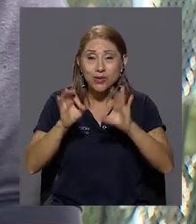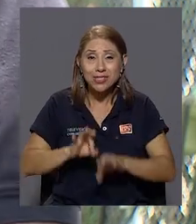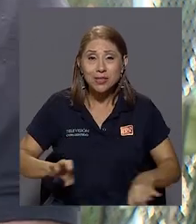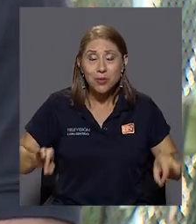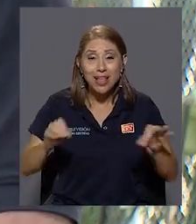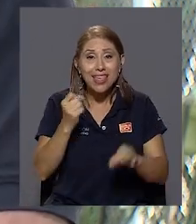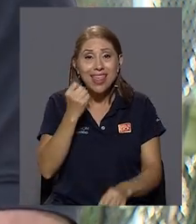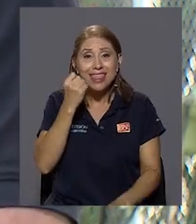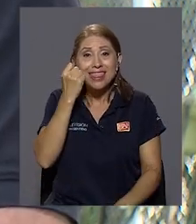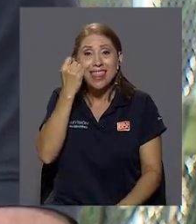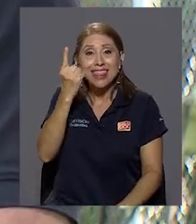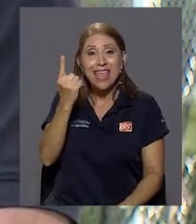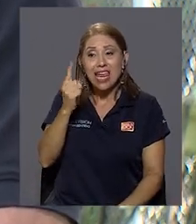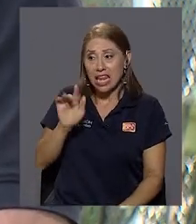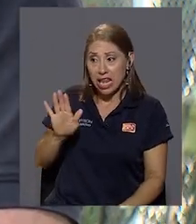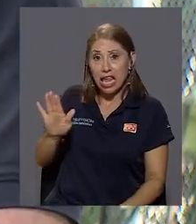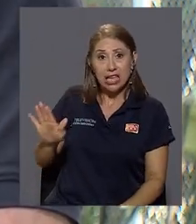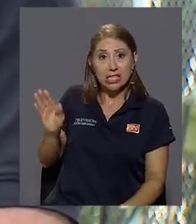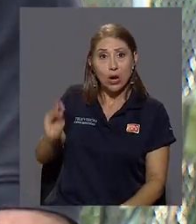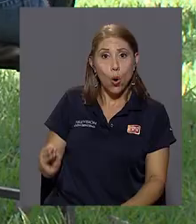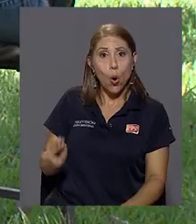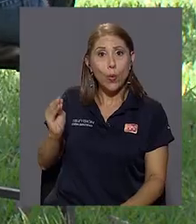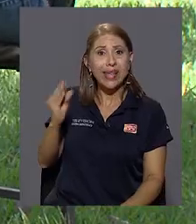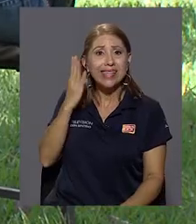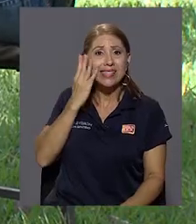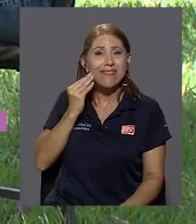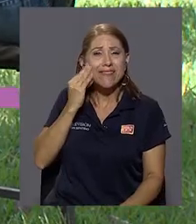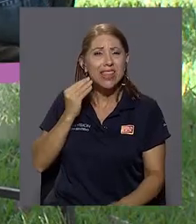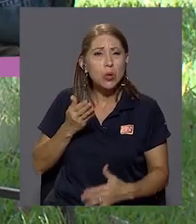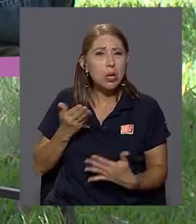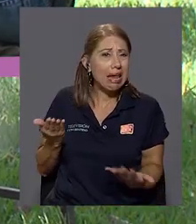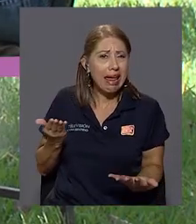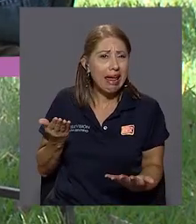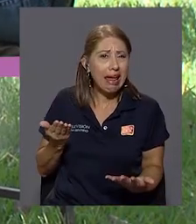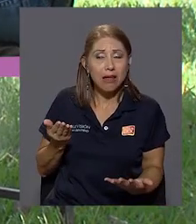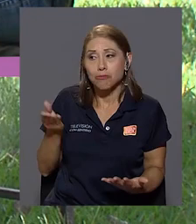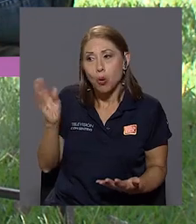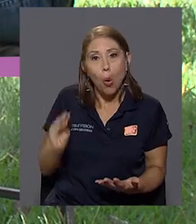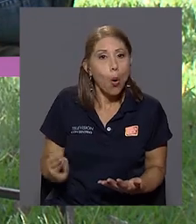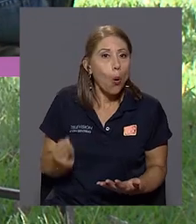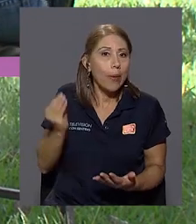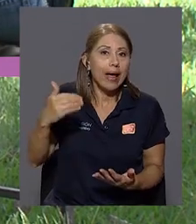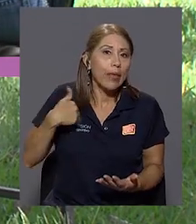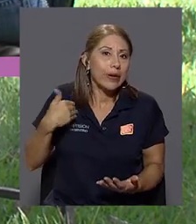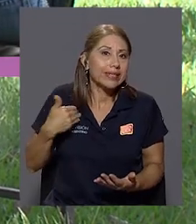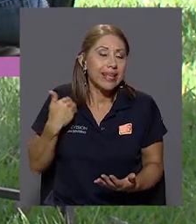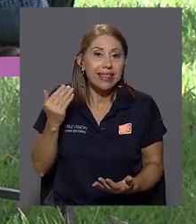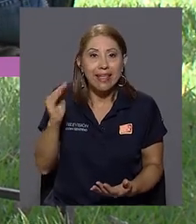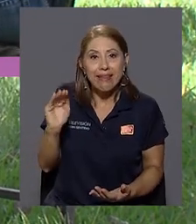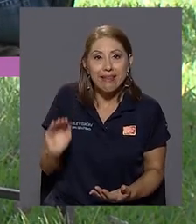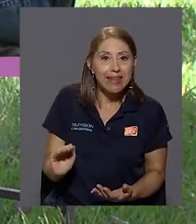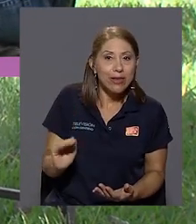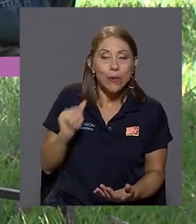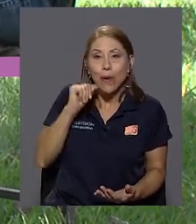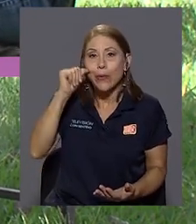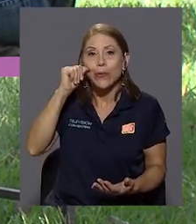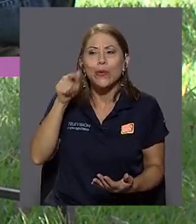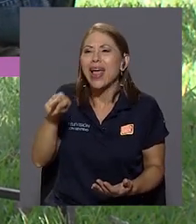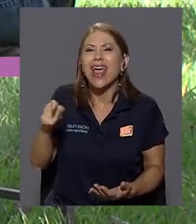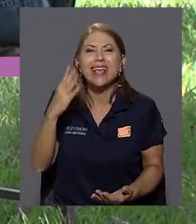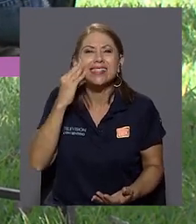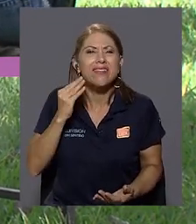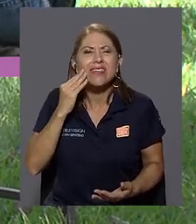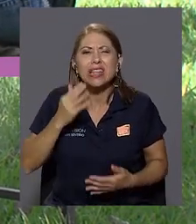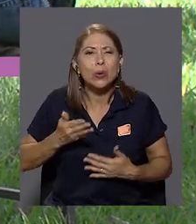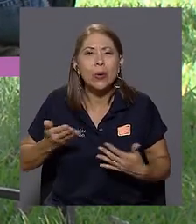entender qué está viviendo el joven, si es un joven, el adolescente, el niño, el adulto, y por qué no, qué